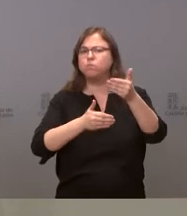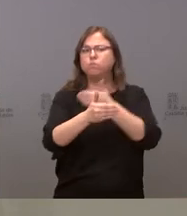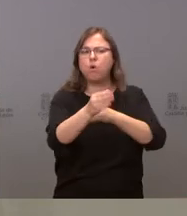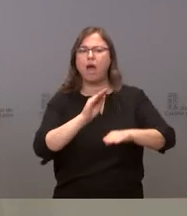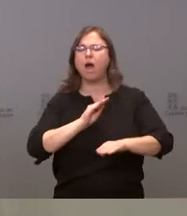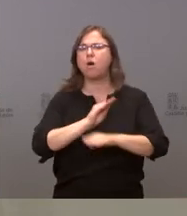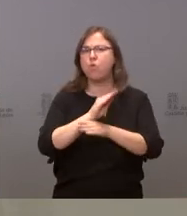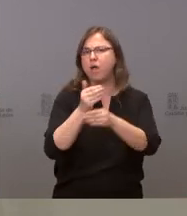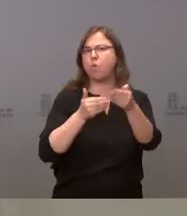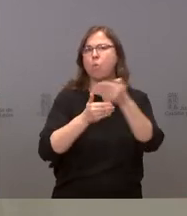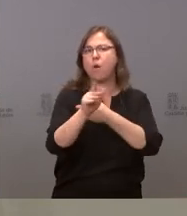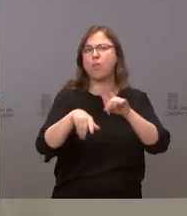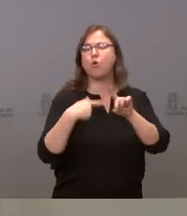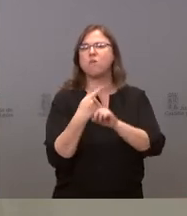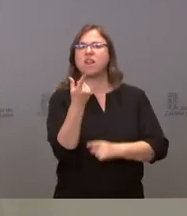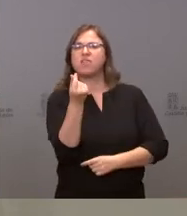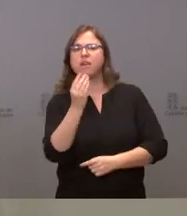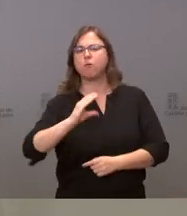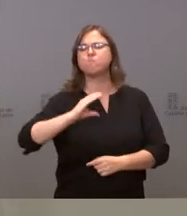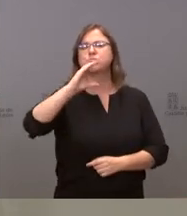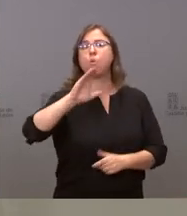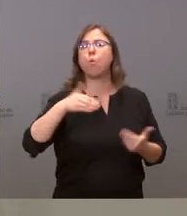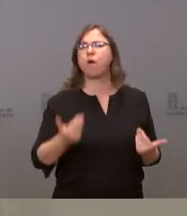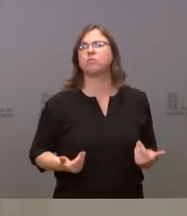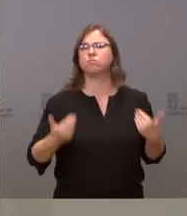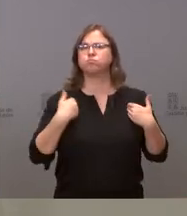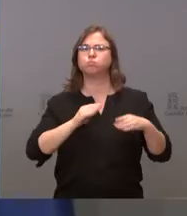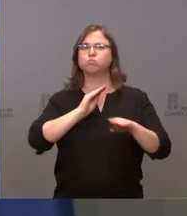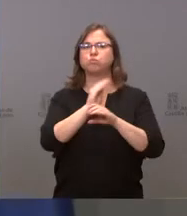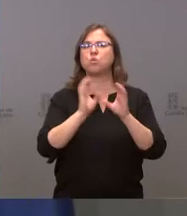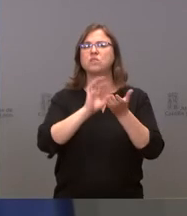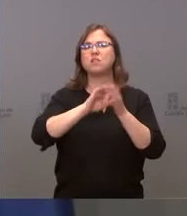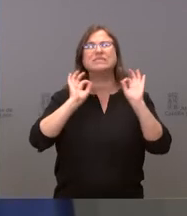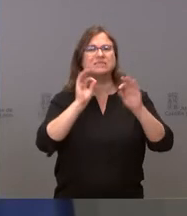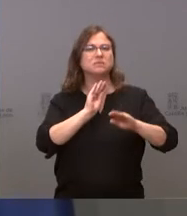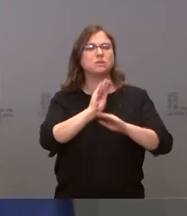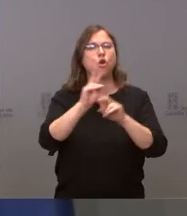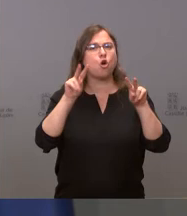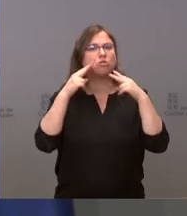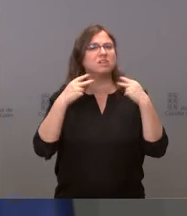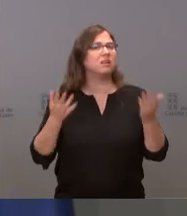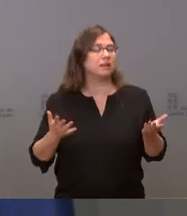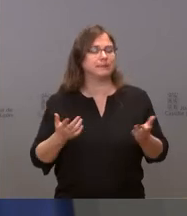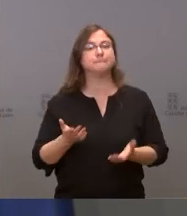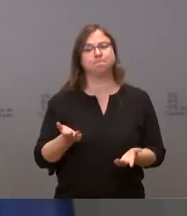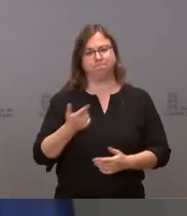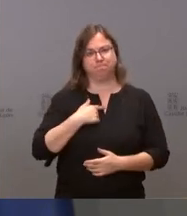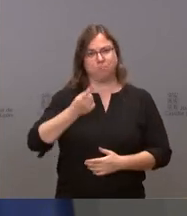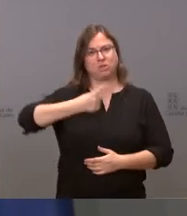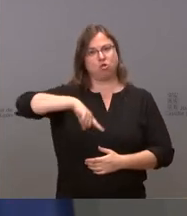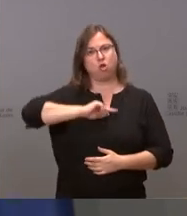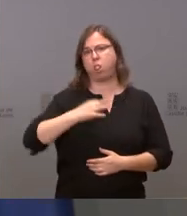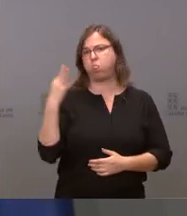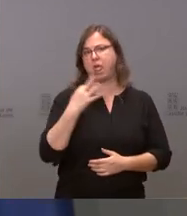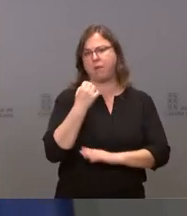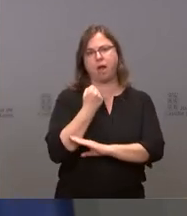cantidad se puede asumir de esas ayudas para la hostelería. Gracias. Bueno, nosotros tenemos la obligación de ayudar